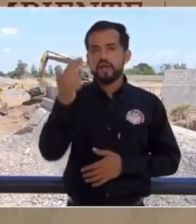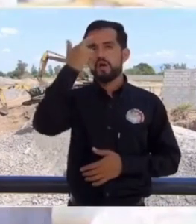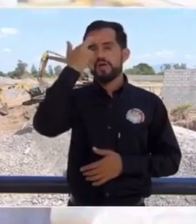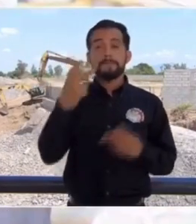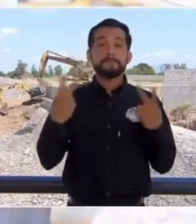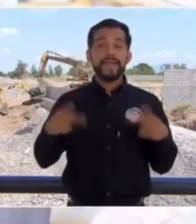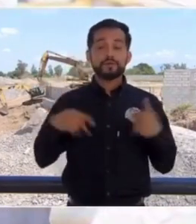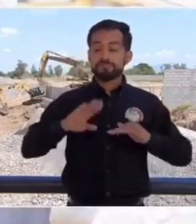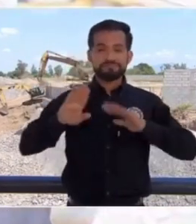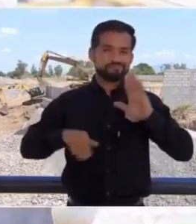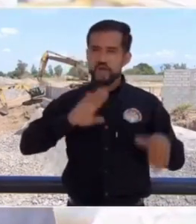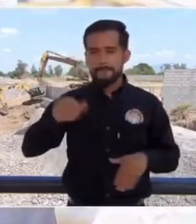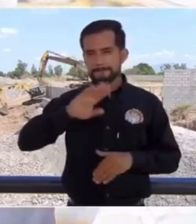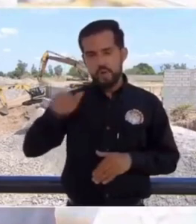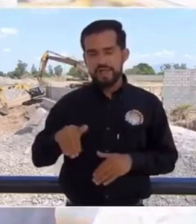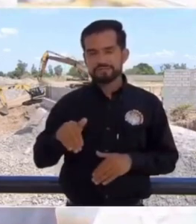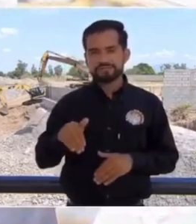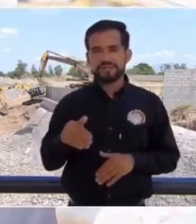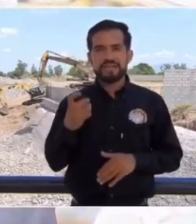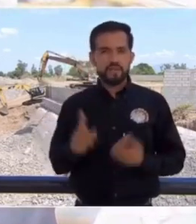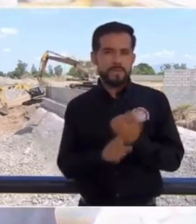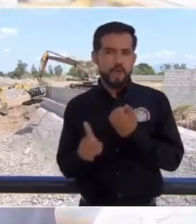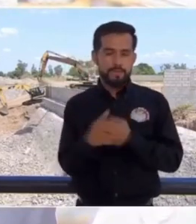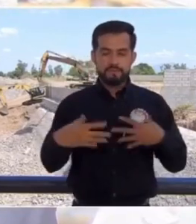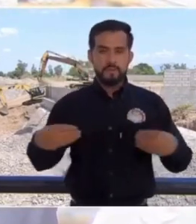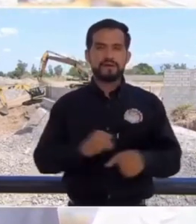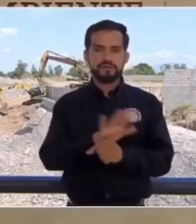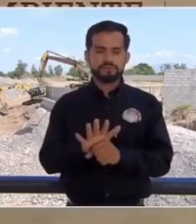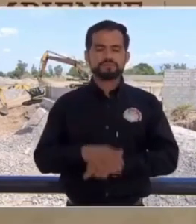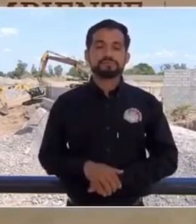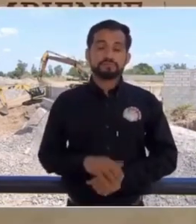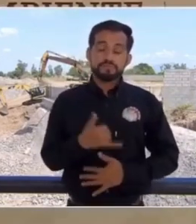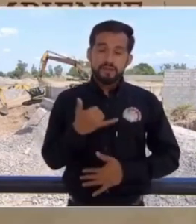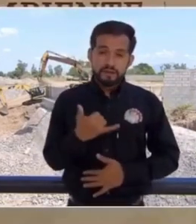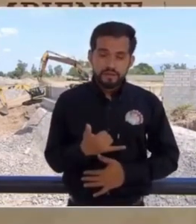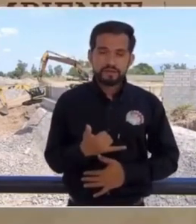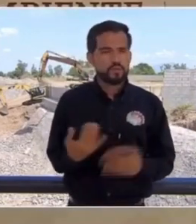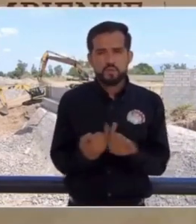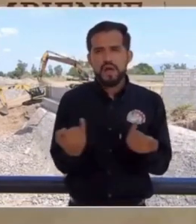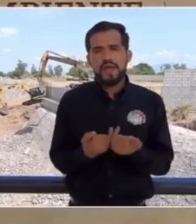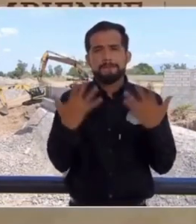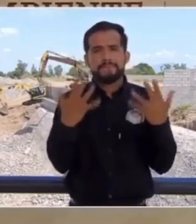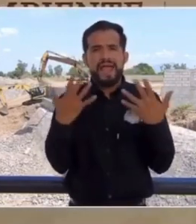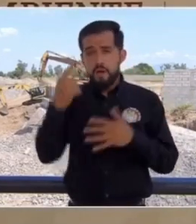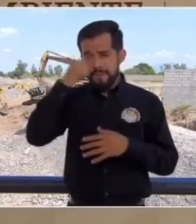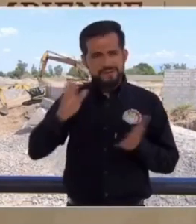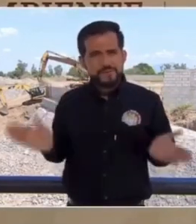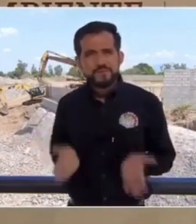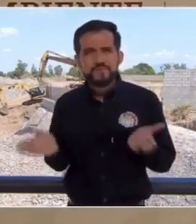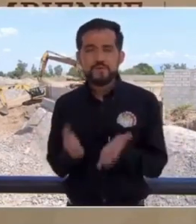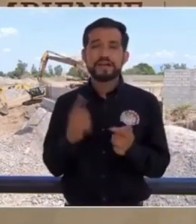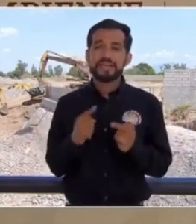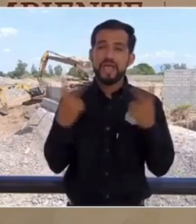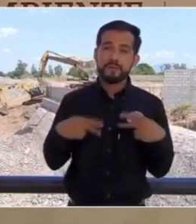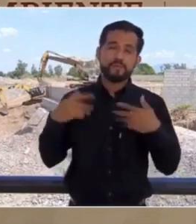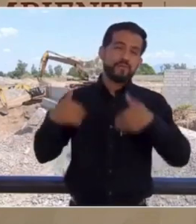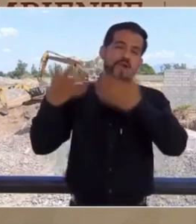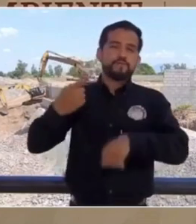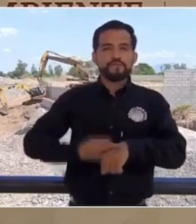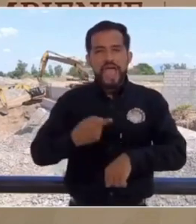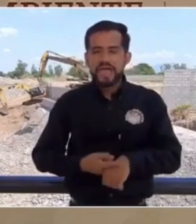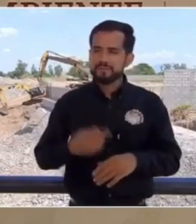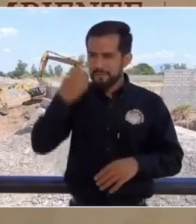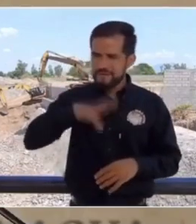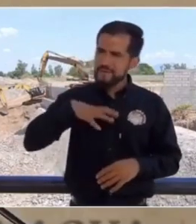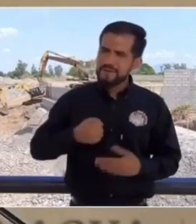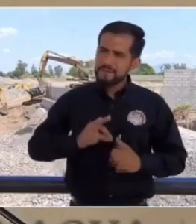los fallecidos, los que perdieron la vida por el COVID y también el aplauso es para animar a los que están enfermos y que